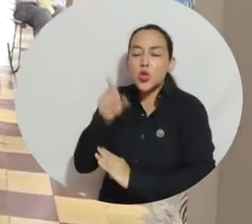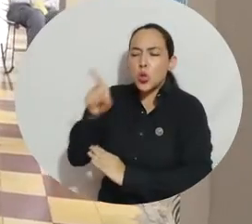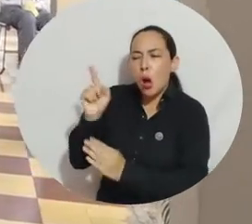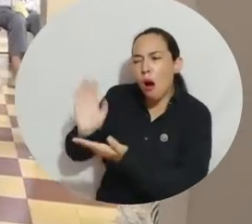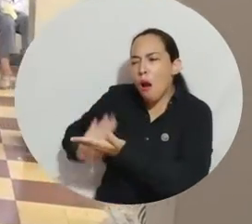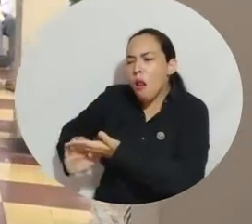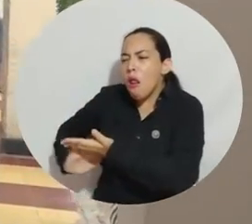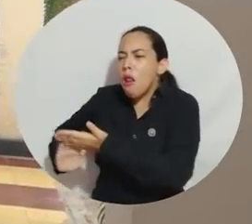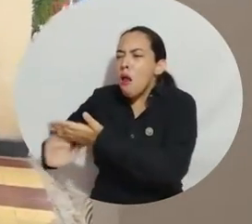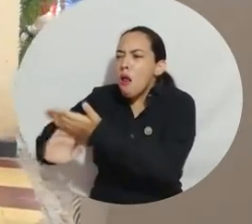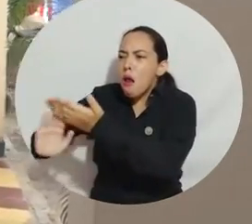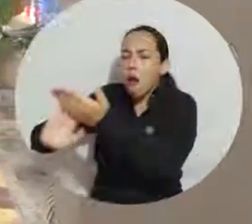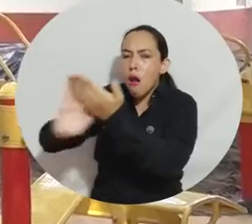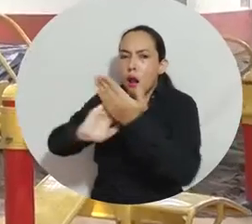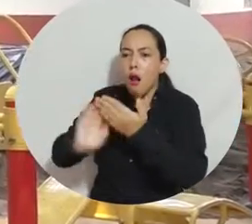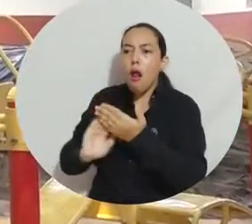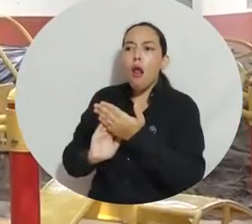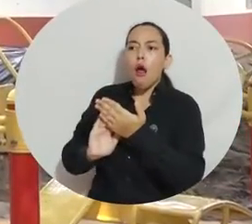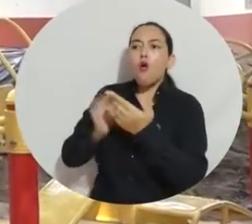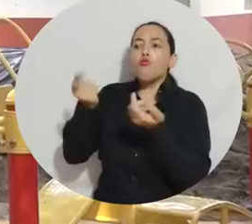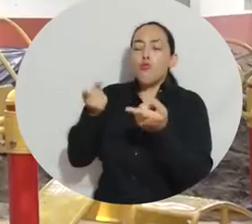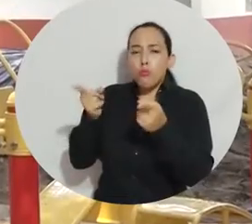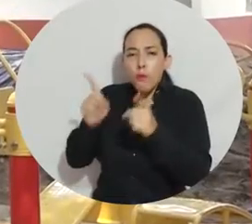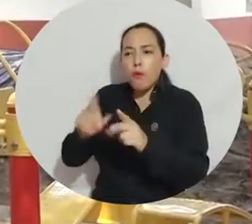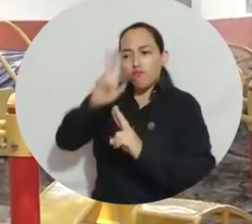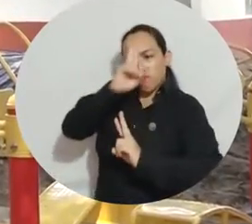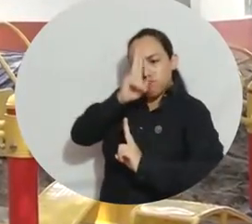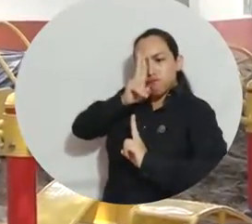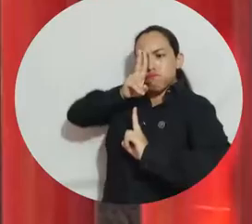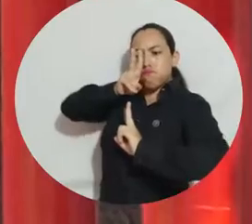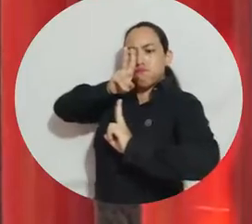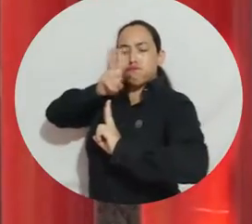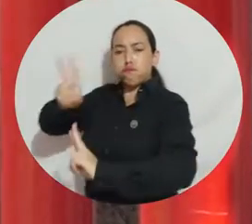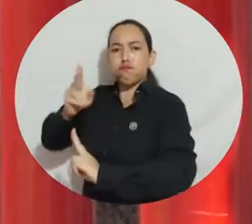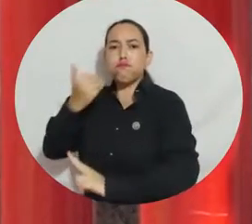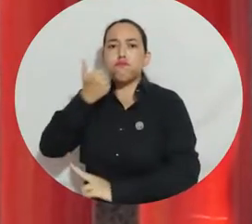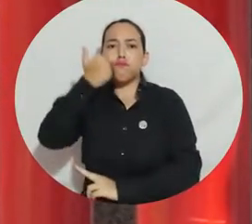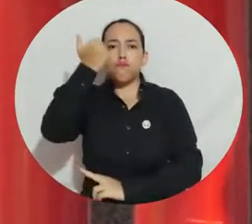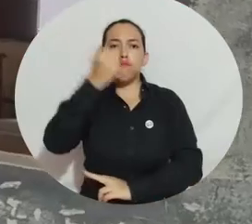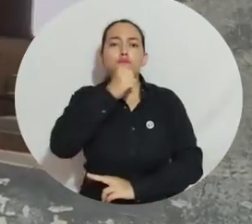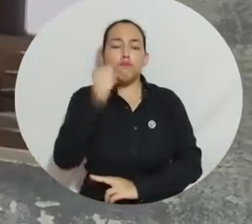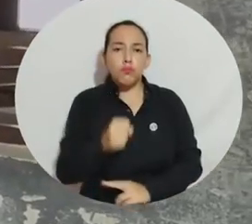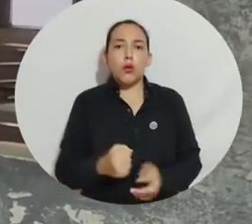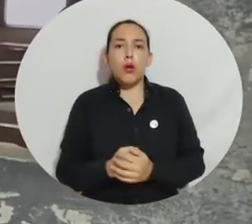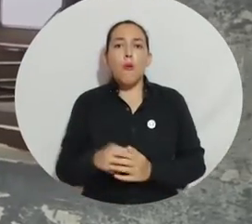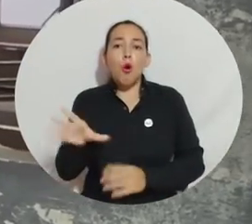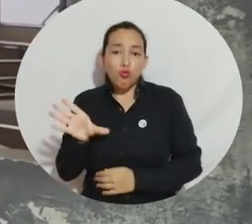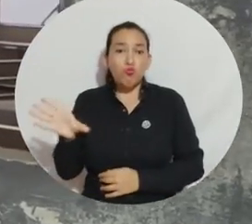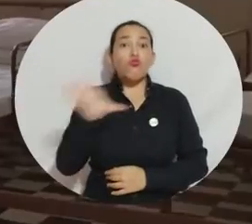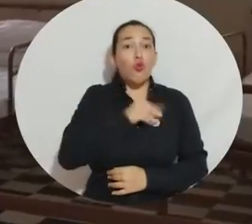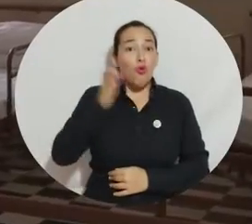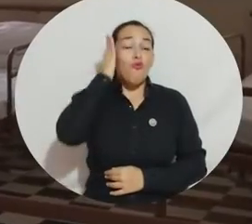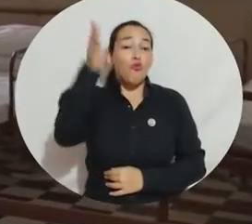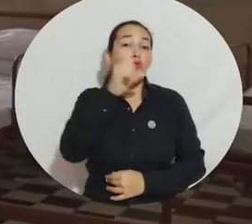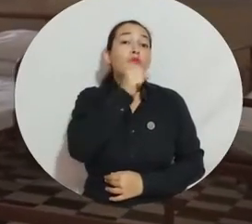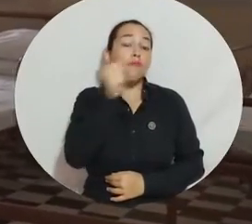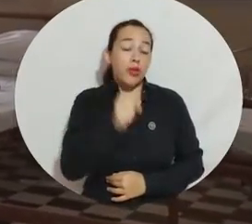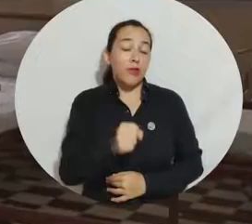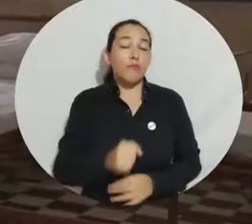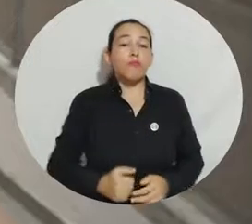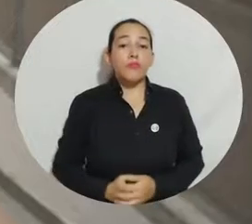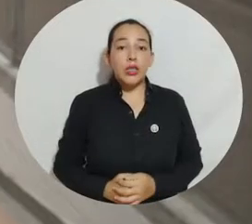Corazones de Jesús y María en aras de devolverle la dignidad a las personas mayores. Porque para allá vamos todos.